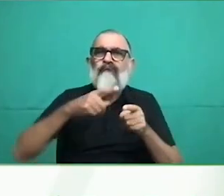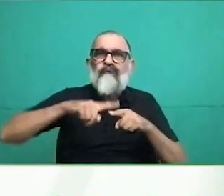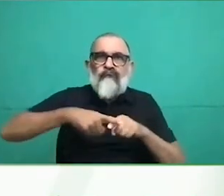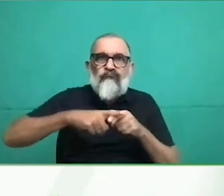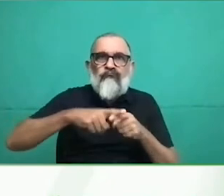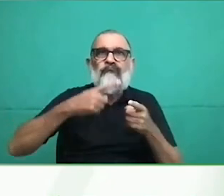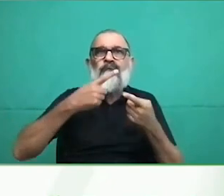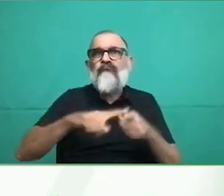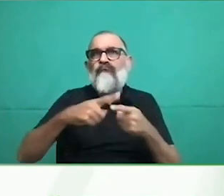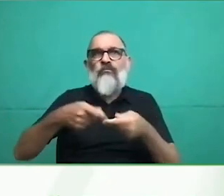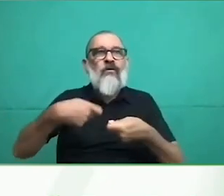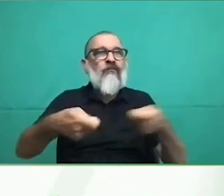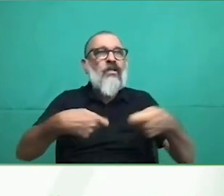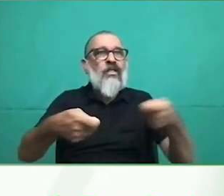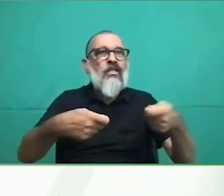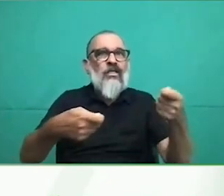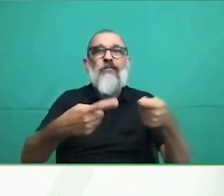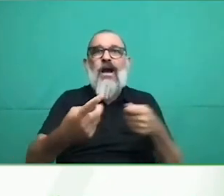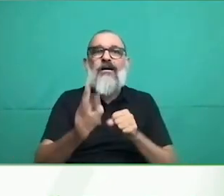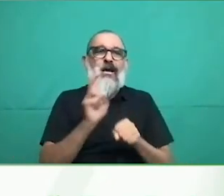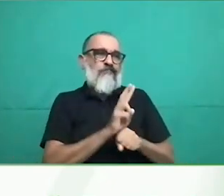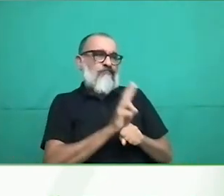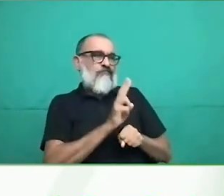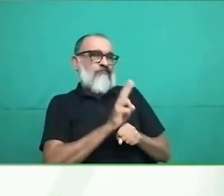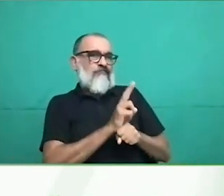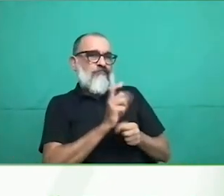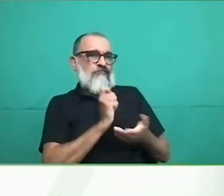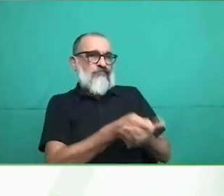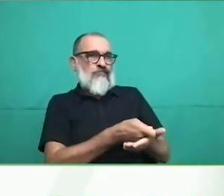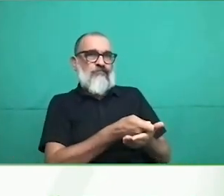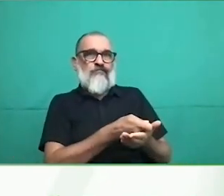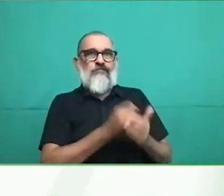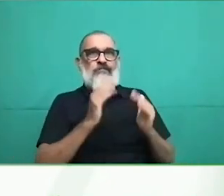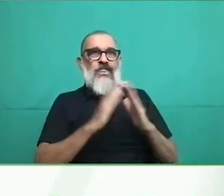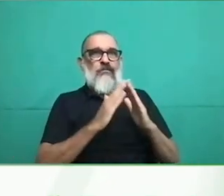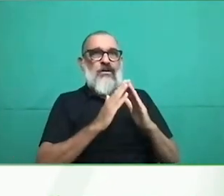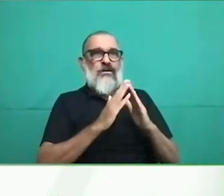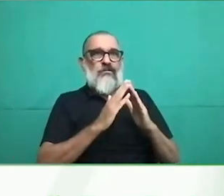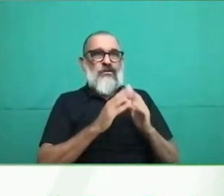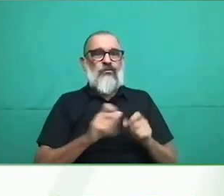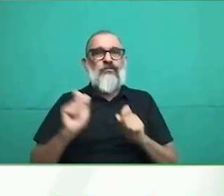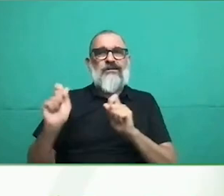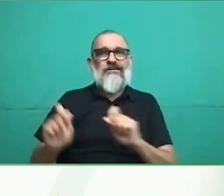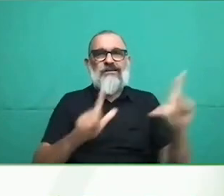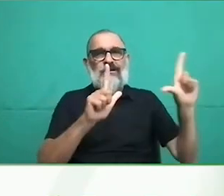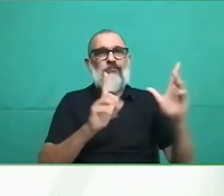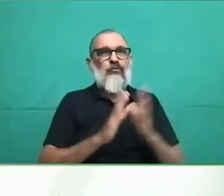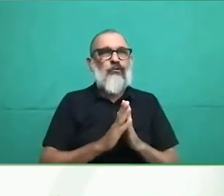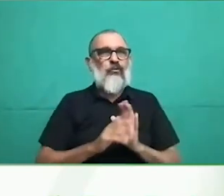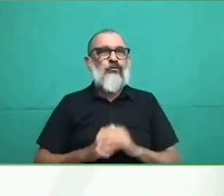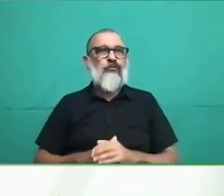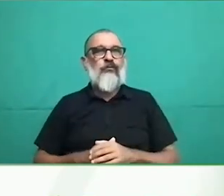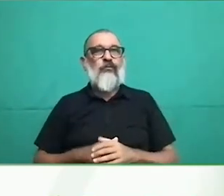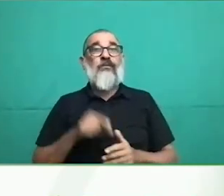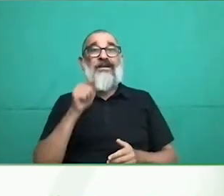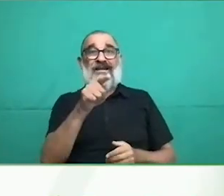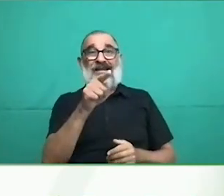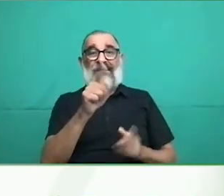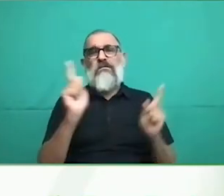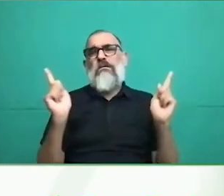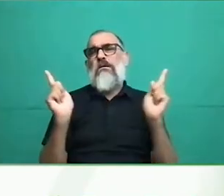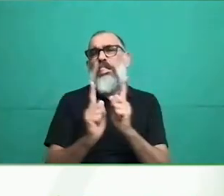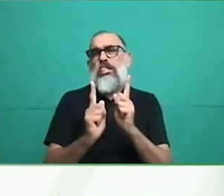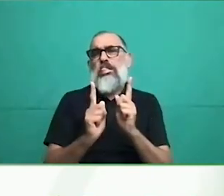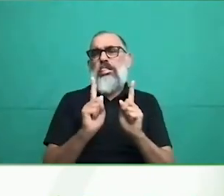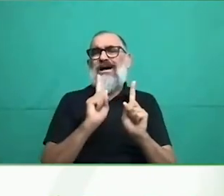ver estos logros. Para nosotros es muy importante desde el INAVIF poder incentivar